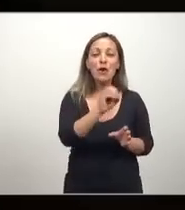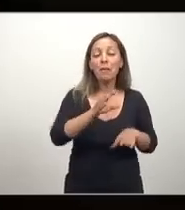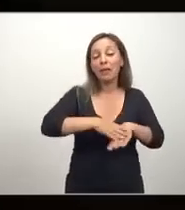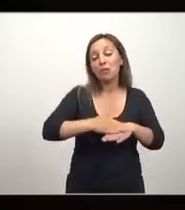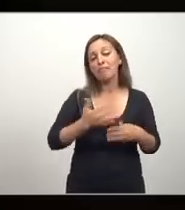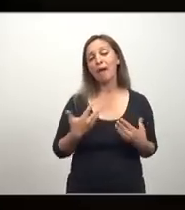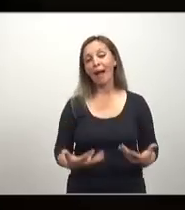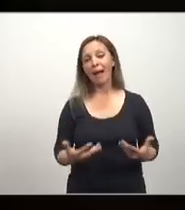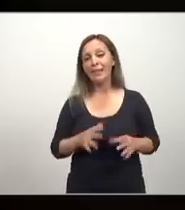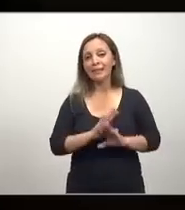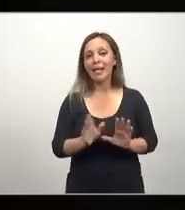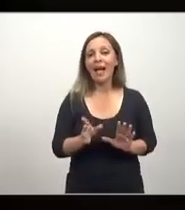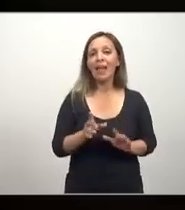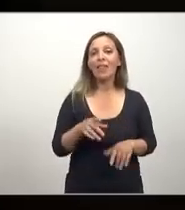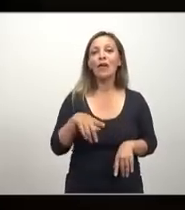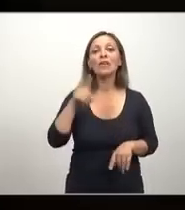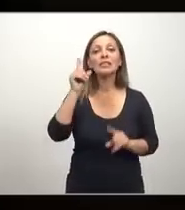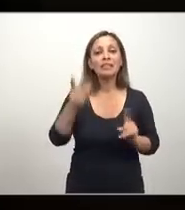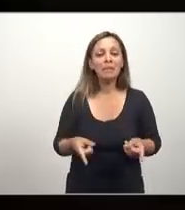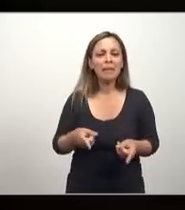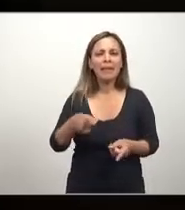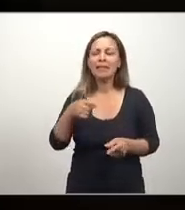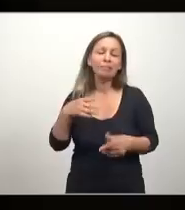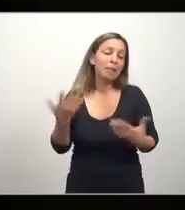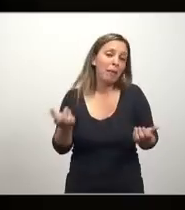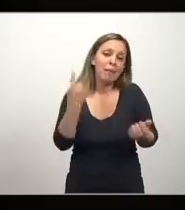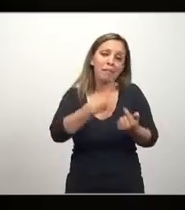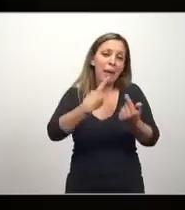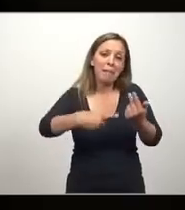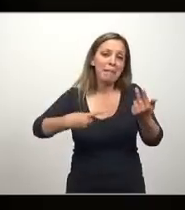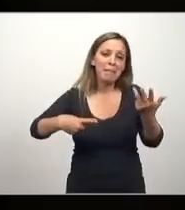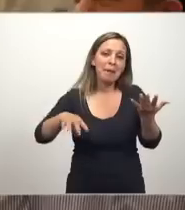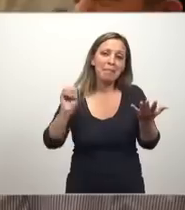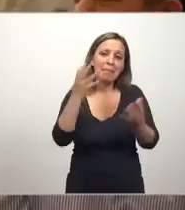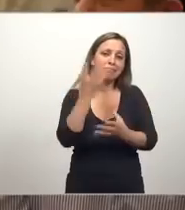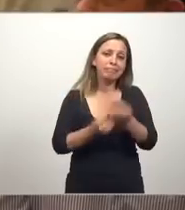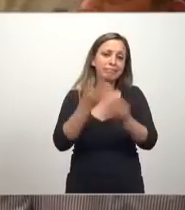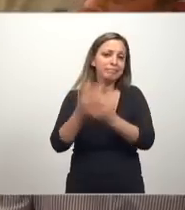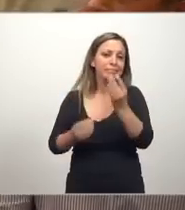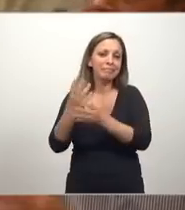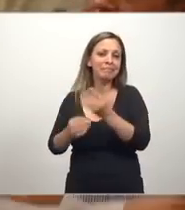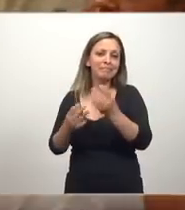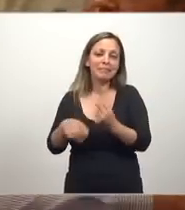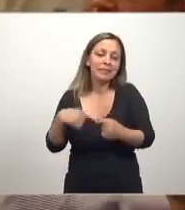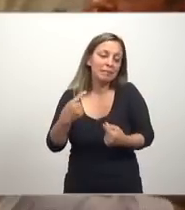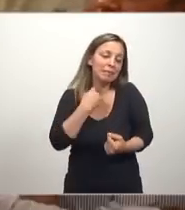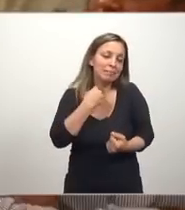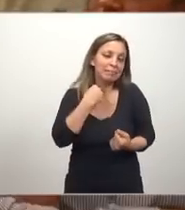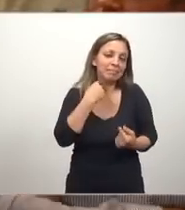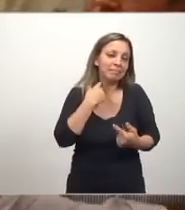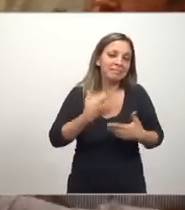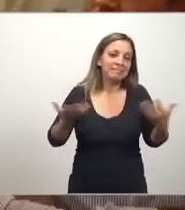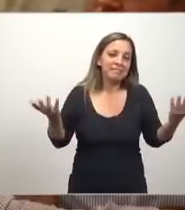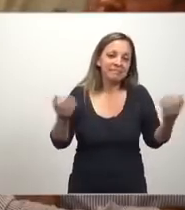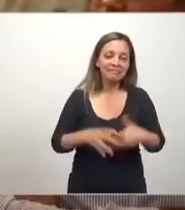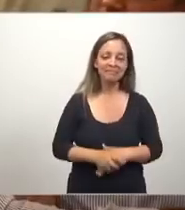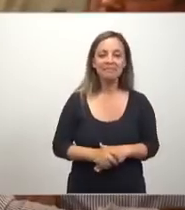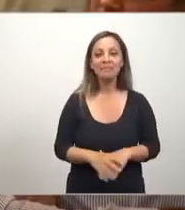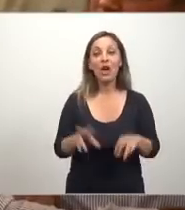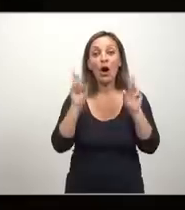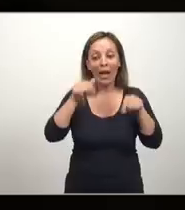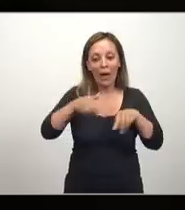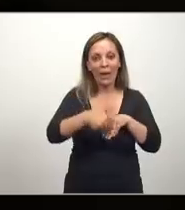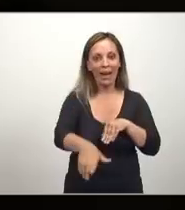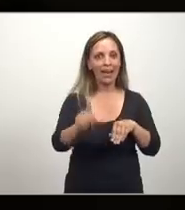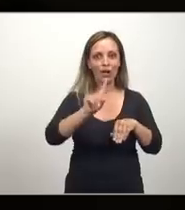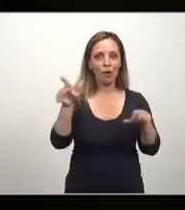Eleanor Oström, dije Ilinor, bueno, no mucho error por ahí, y por ahí otra metida de extremidades, pero bueno, esperemos que esta vez